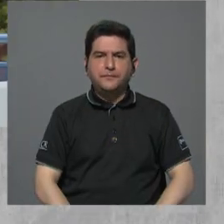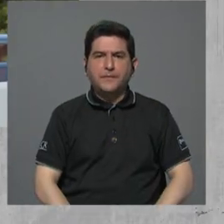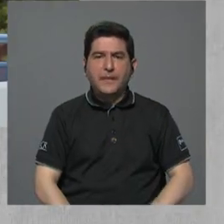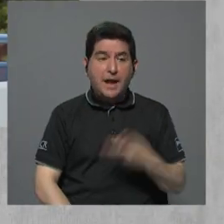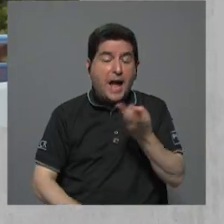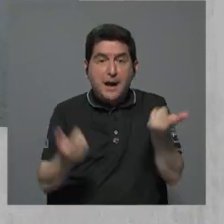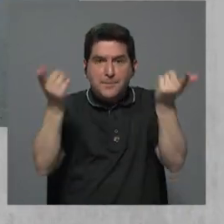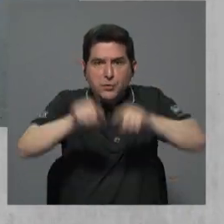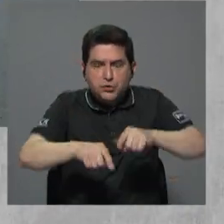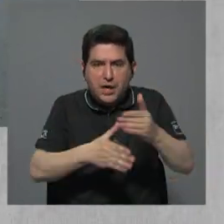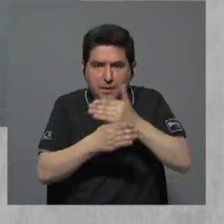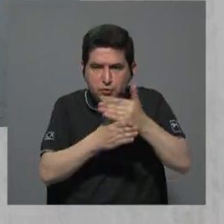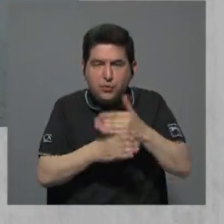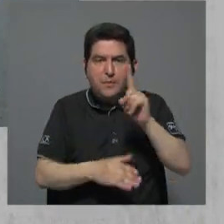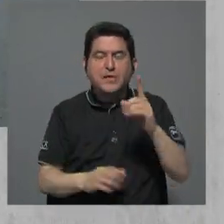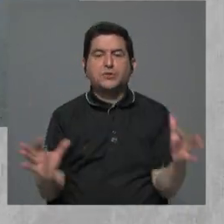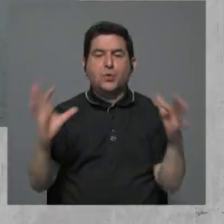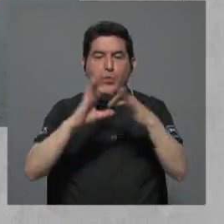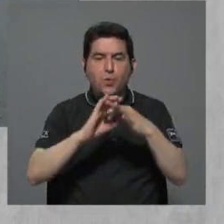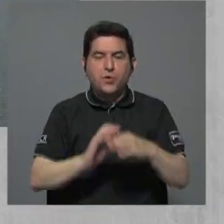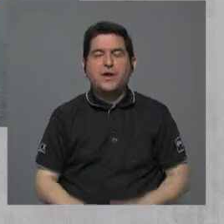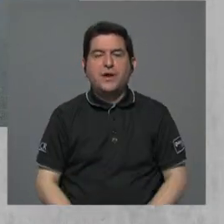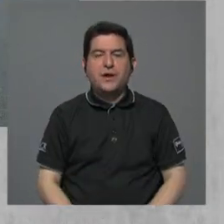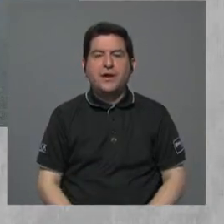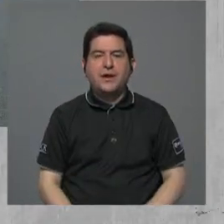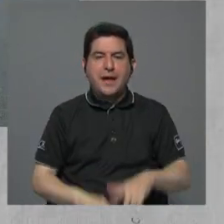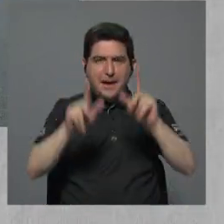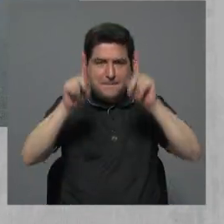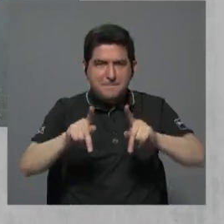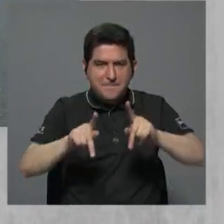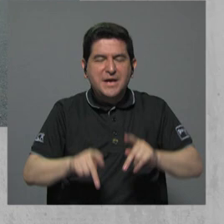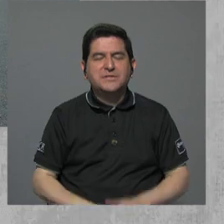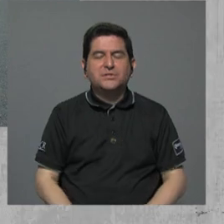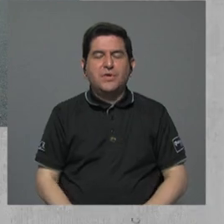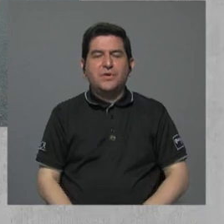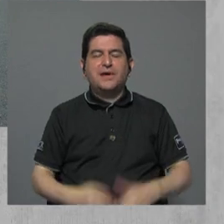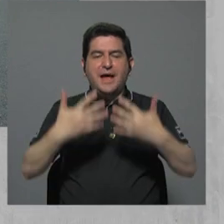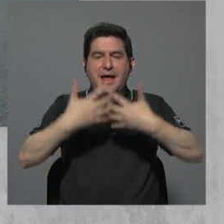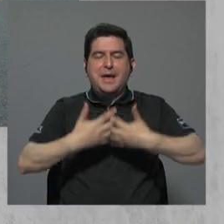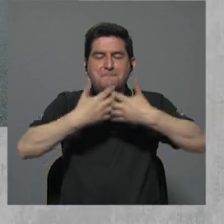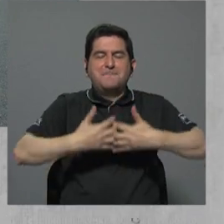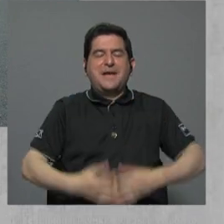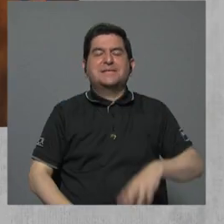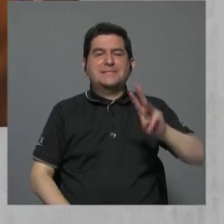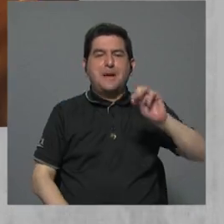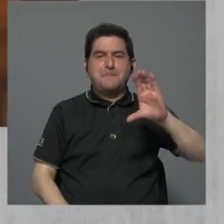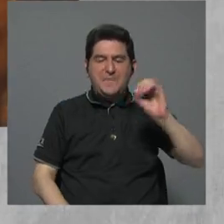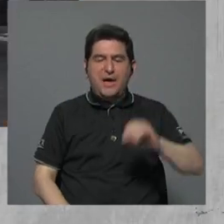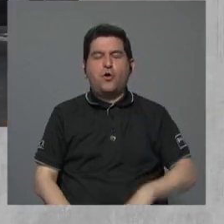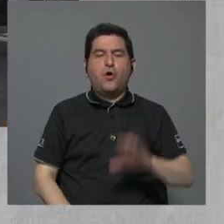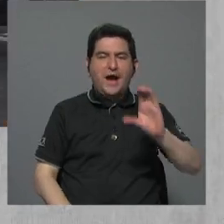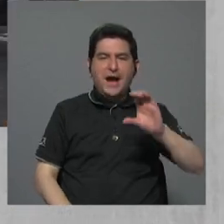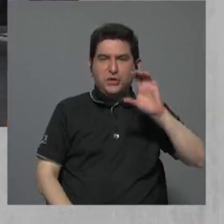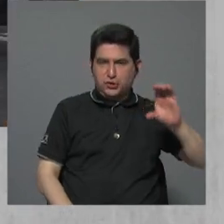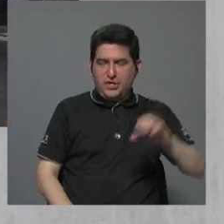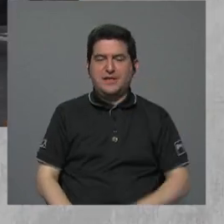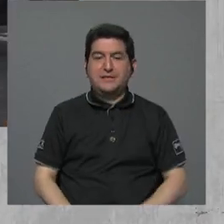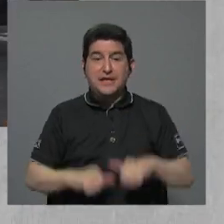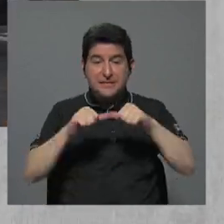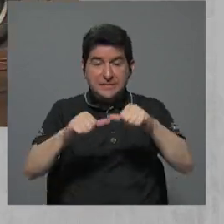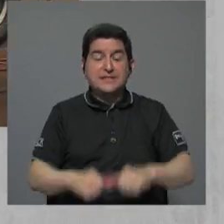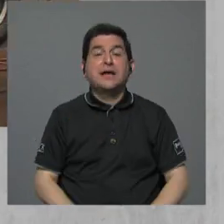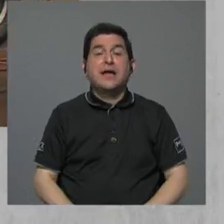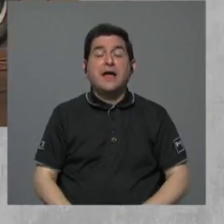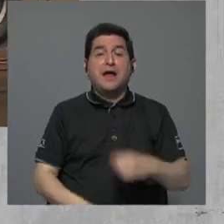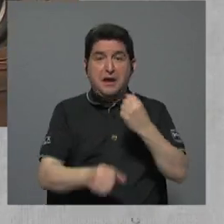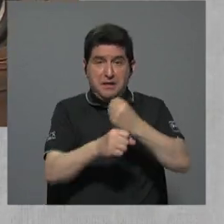y Diamante comparten un único nexo, su presunto corruptor, la empresa MECO de Carlos Cerdas. MECO continúa facturando